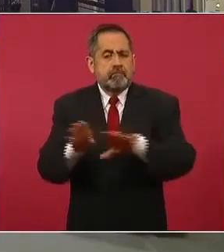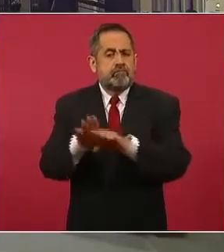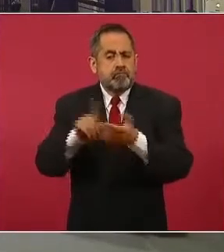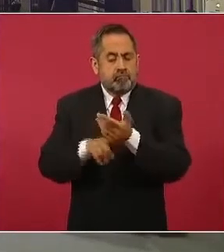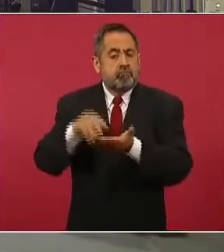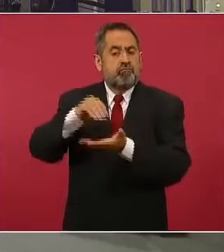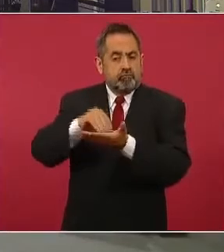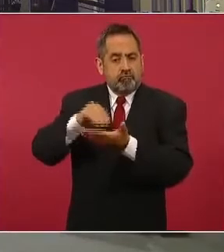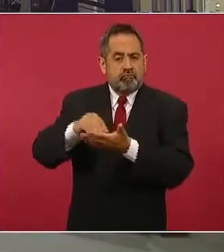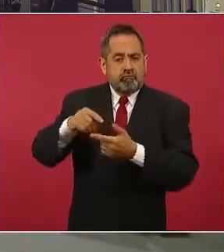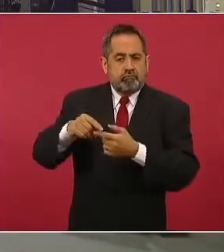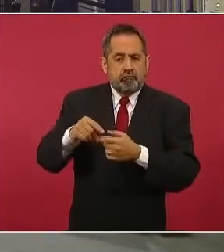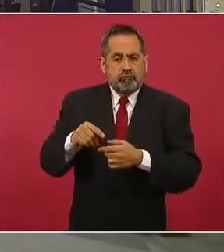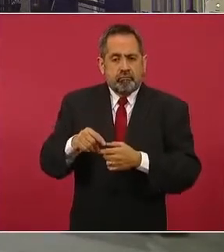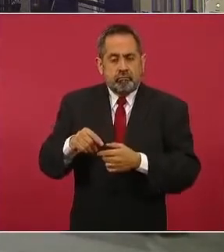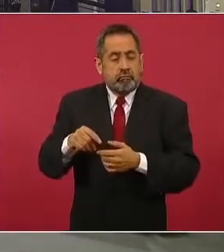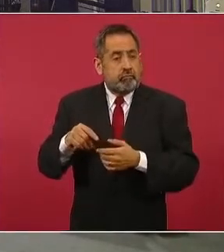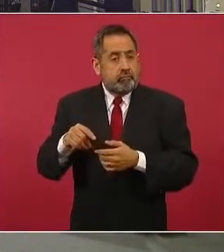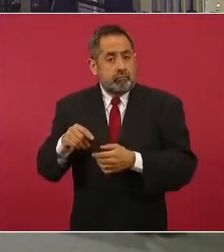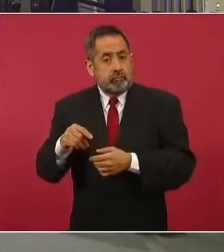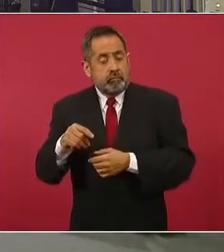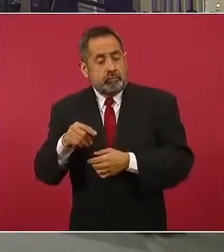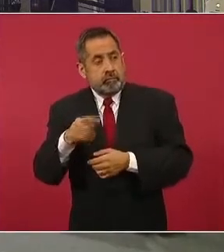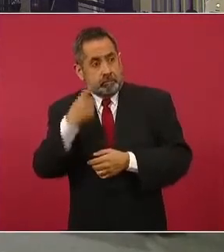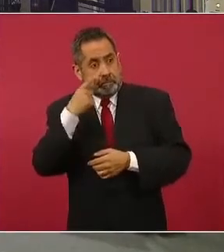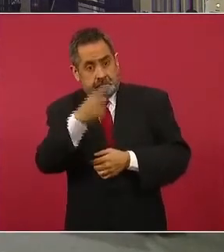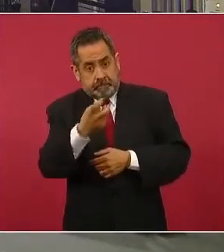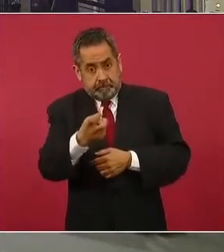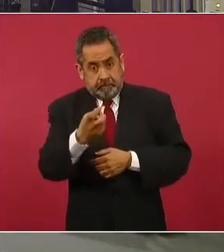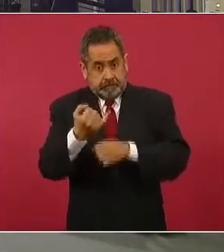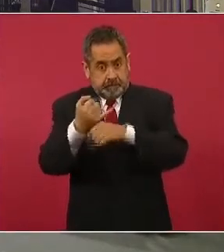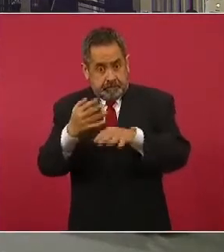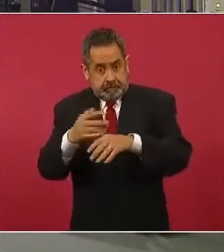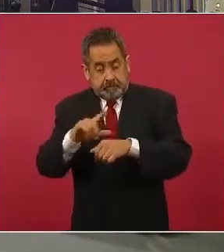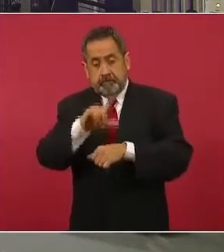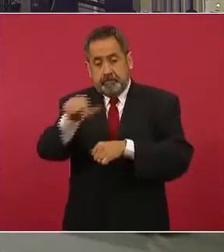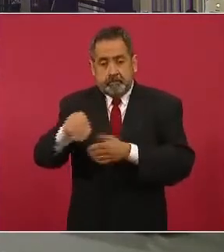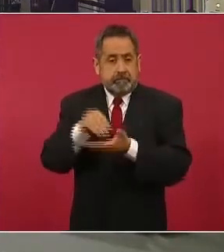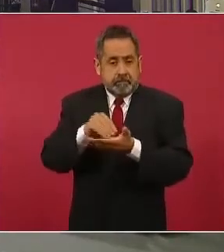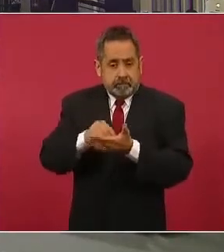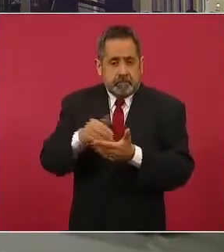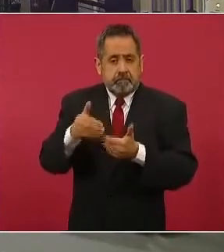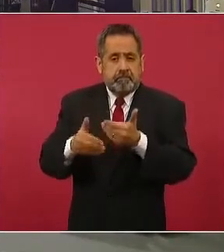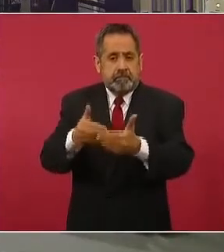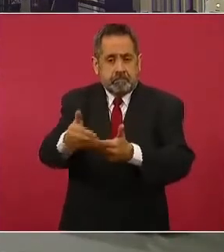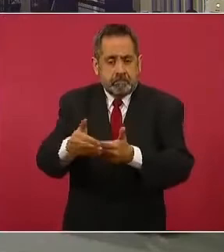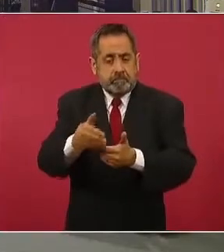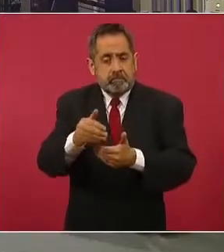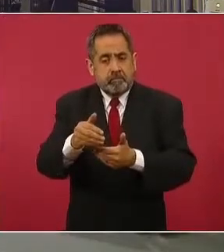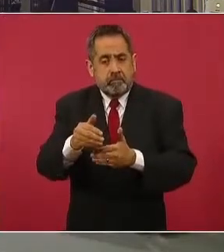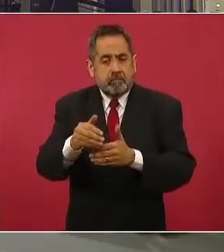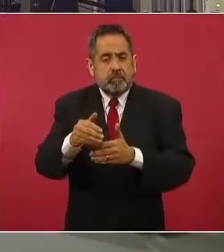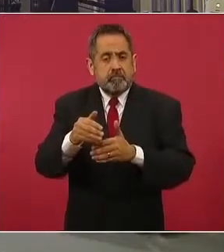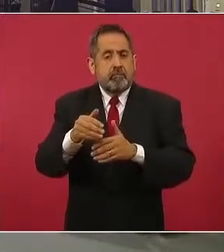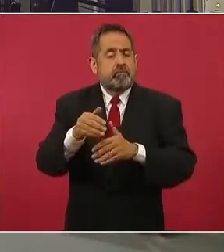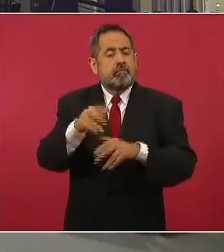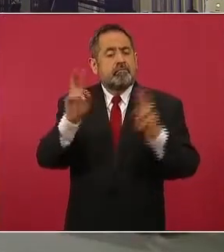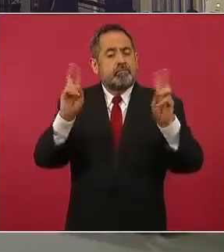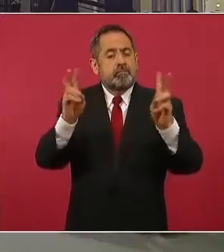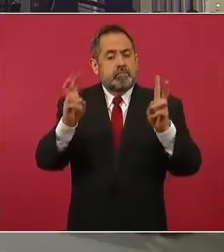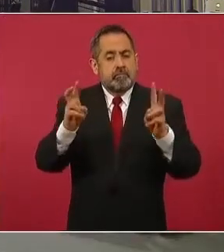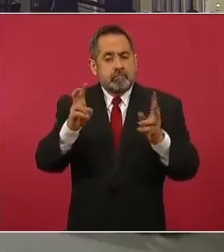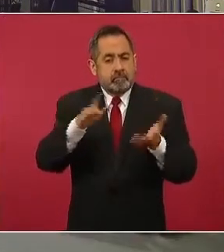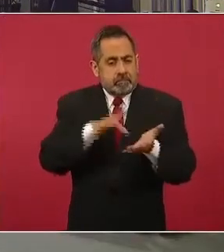continuidad que tendría el programa. A partir de este informe la continuidad que tendría el programa, sobre todo por el tema de